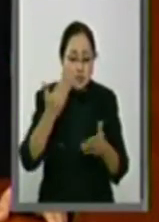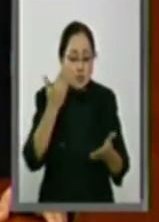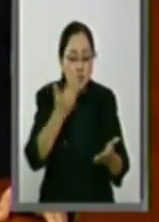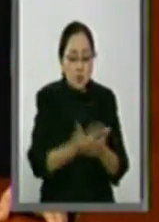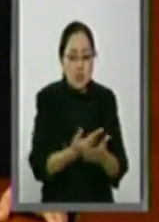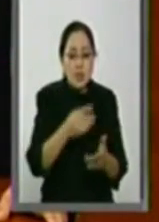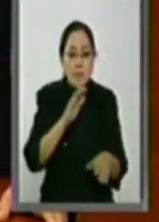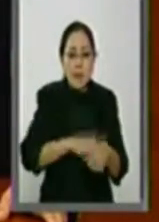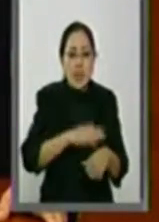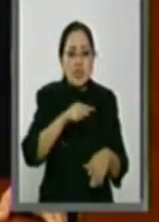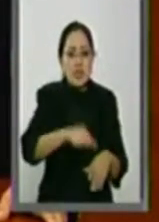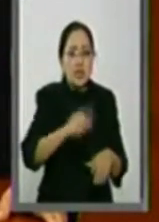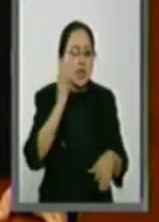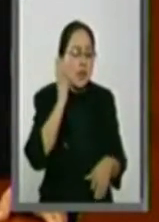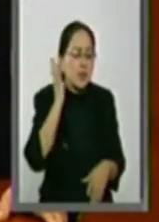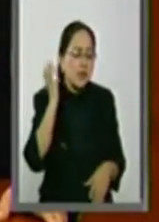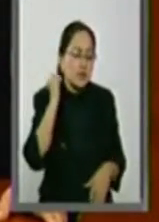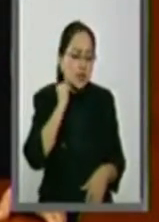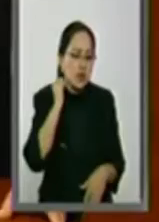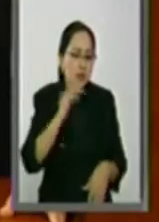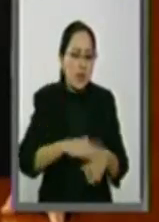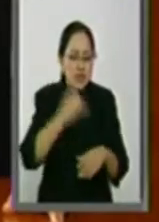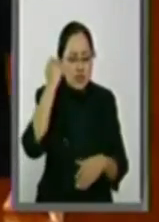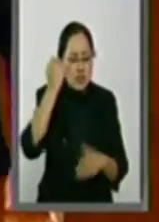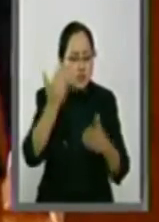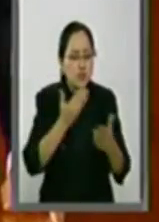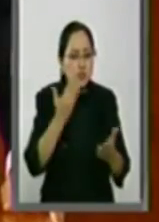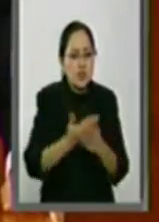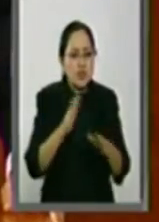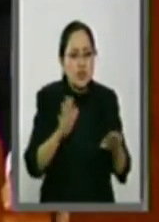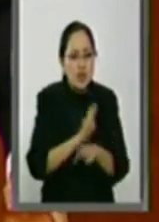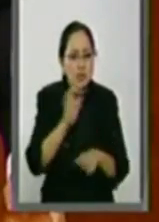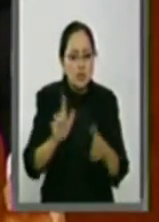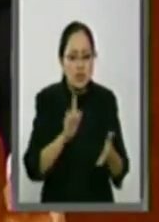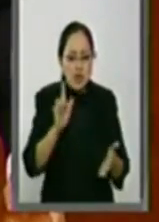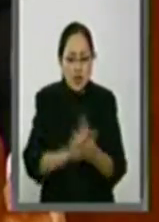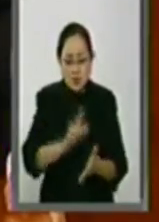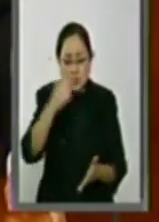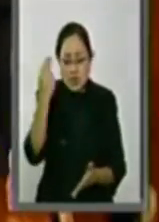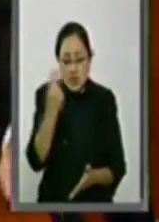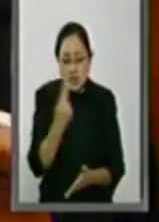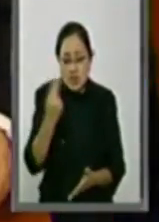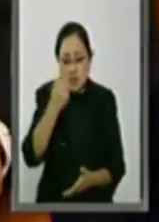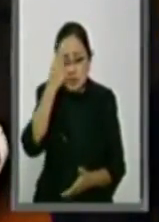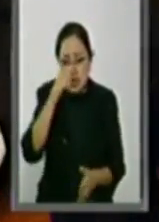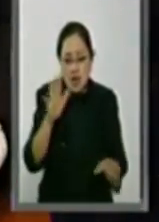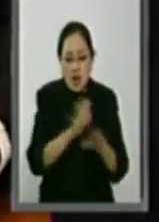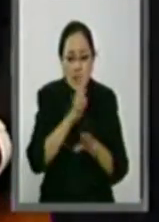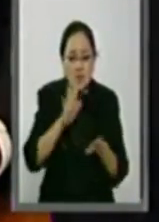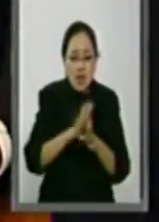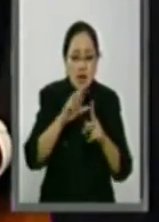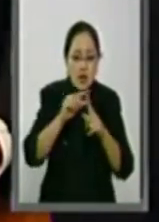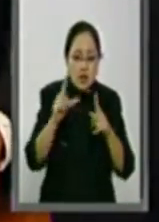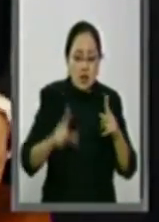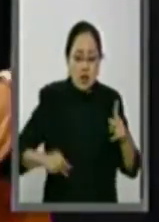Legislativo las iniciativas y las reformas que se requieren para transformar a nuestro país,